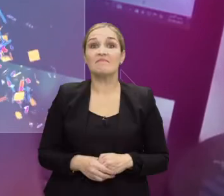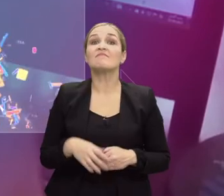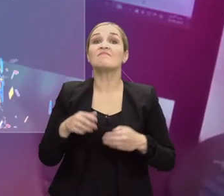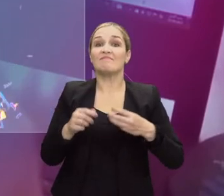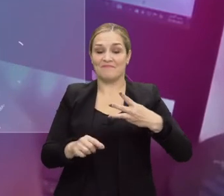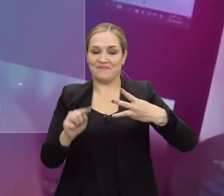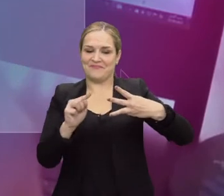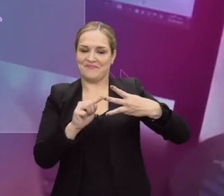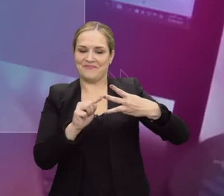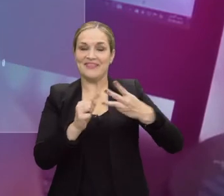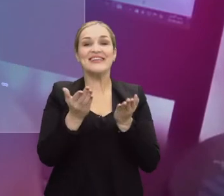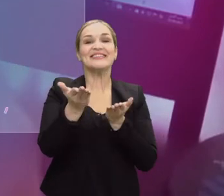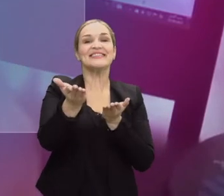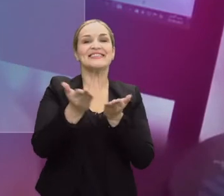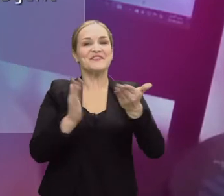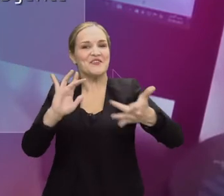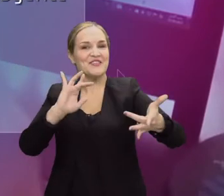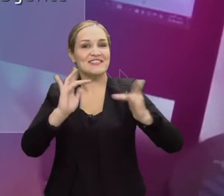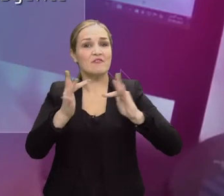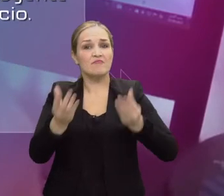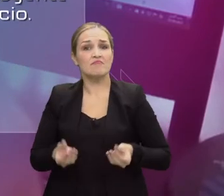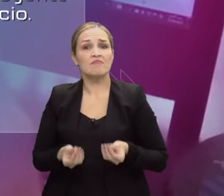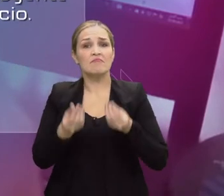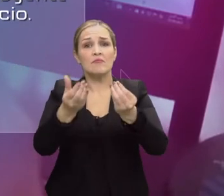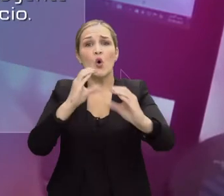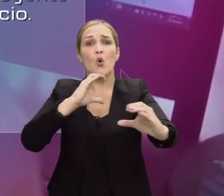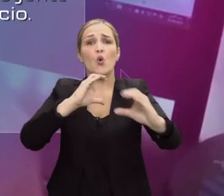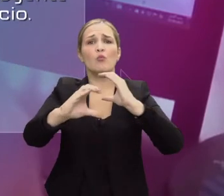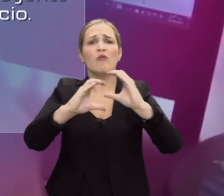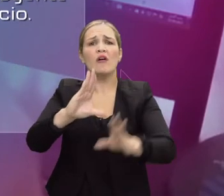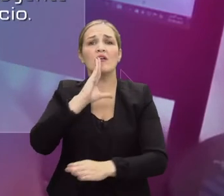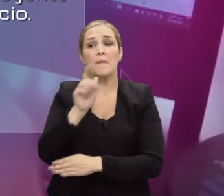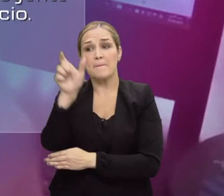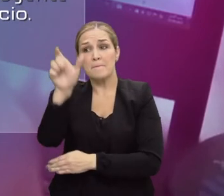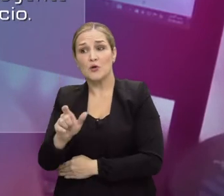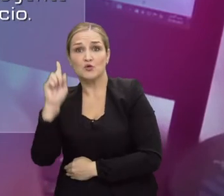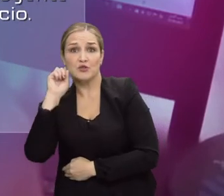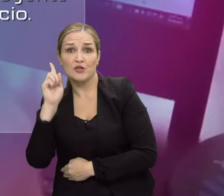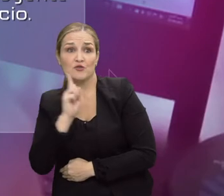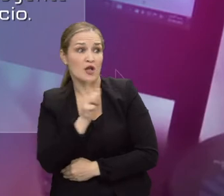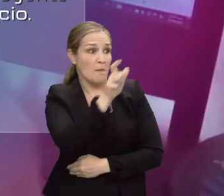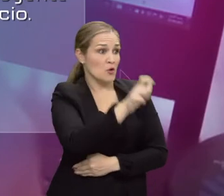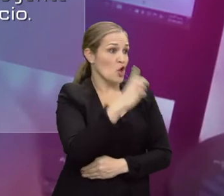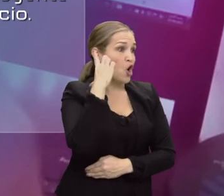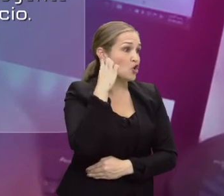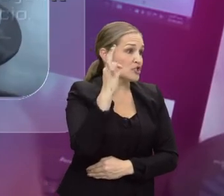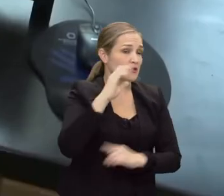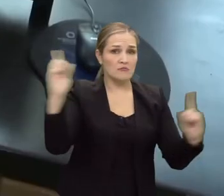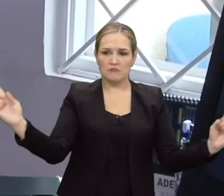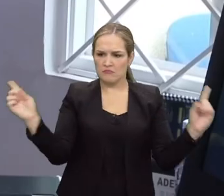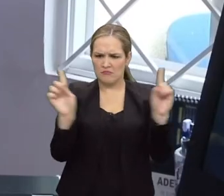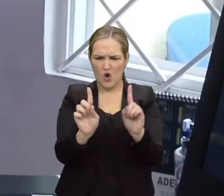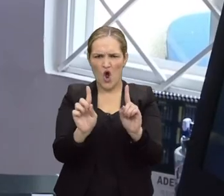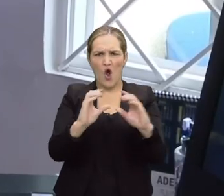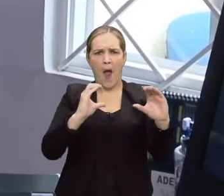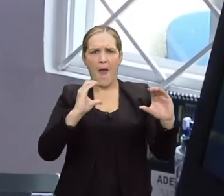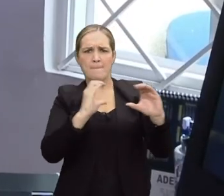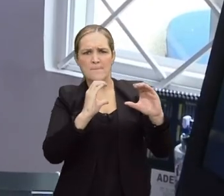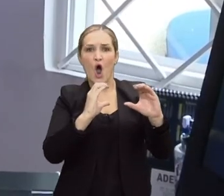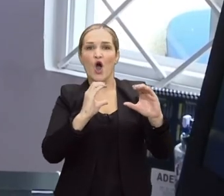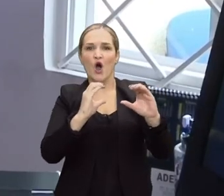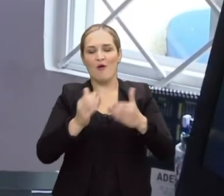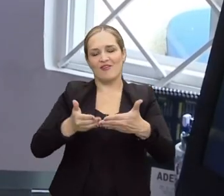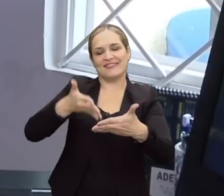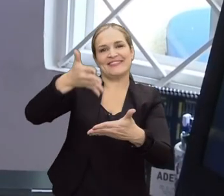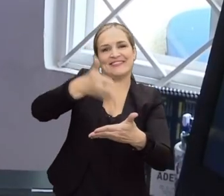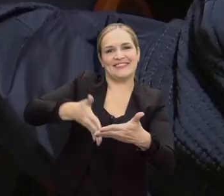Con este servicio del Centro de Relevo se facilita la comunicación entre sordos y oyentes que se encuentran en un